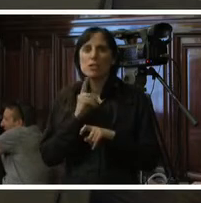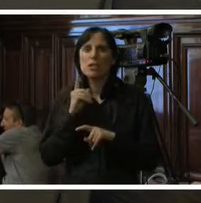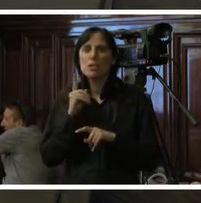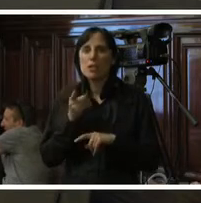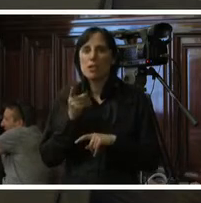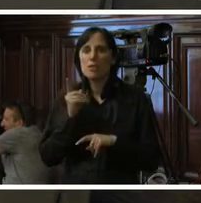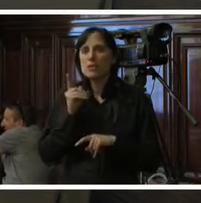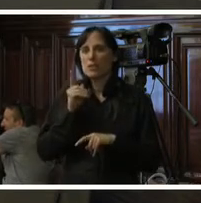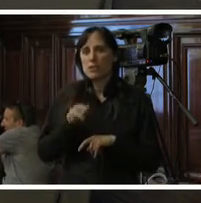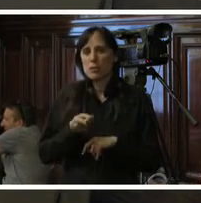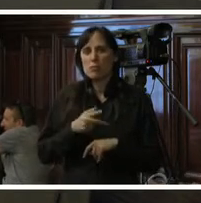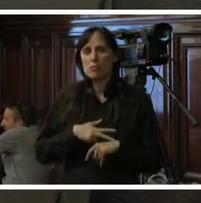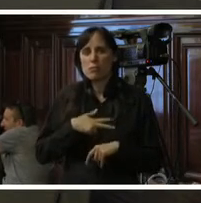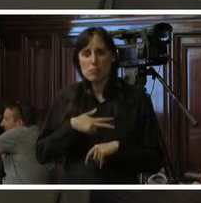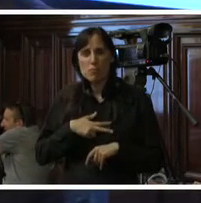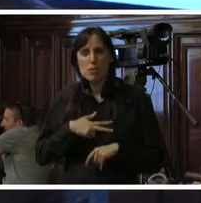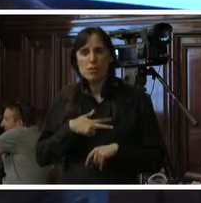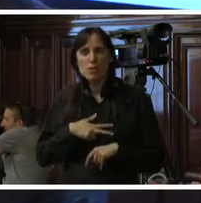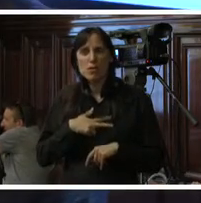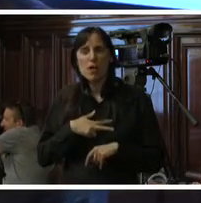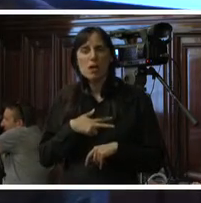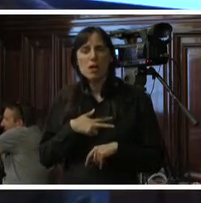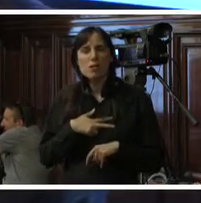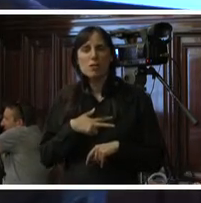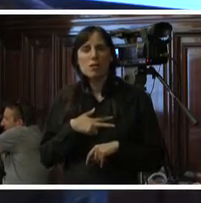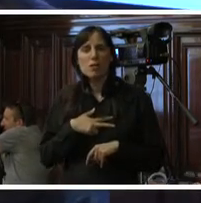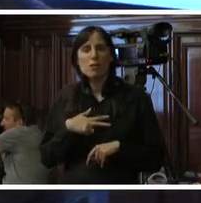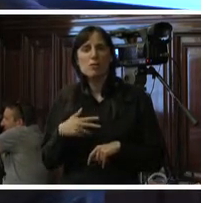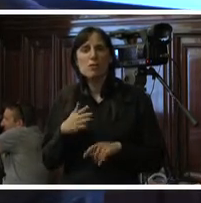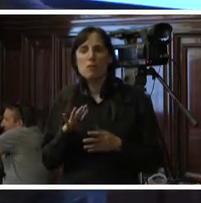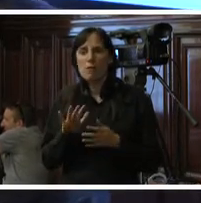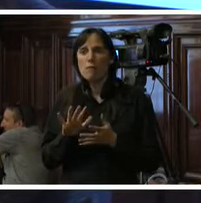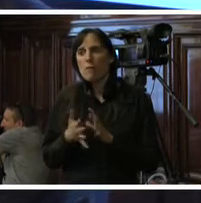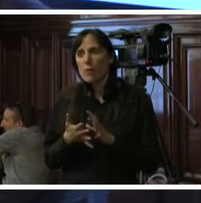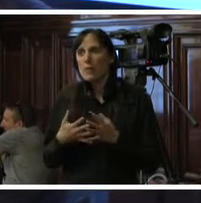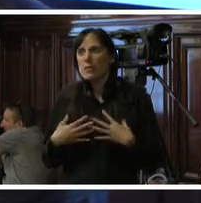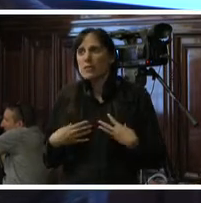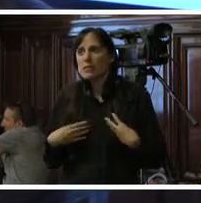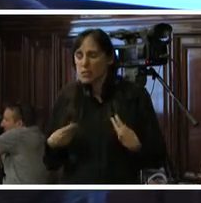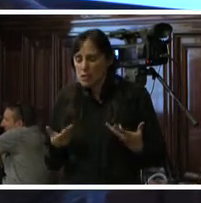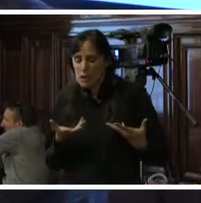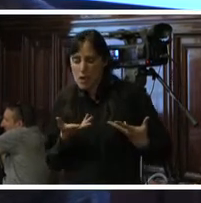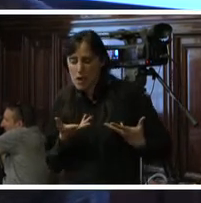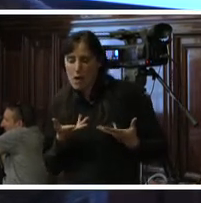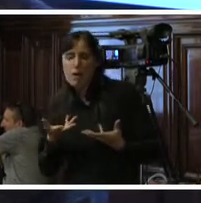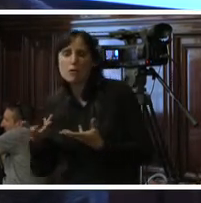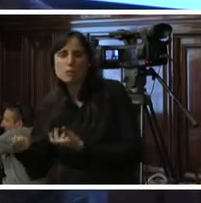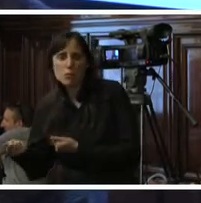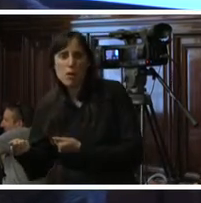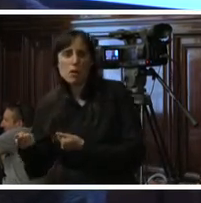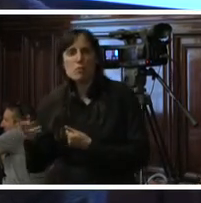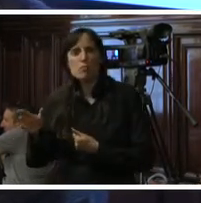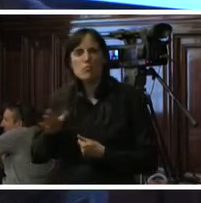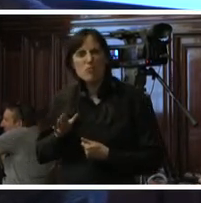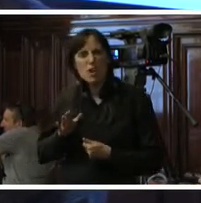que cualquier ser humano de bien debería hacer de empatía necesaria con las mujeres que enfrentan una situación de